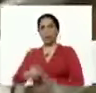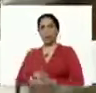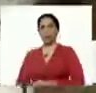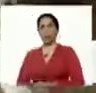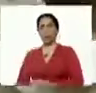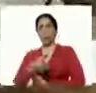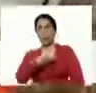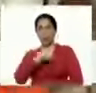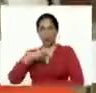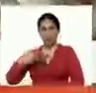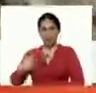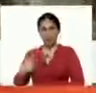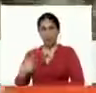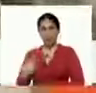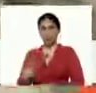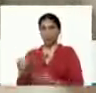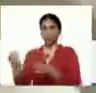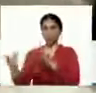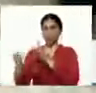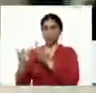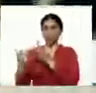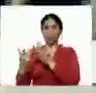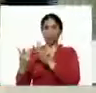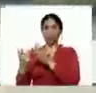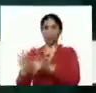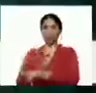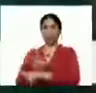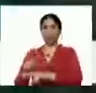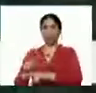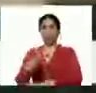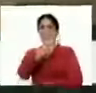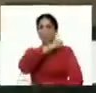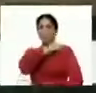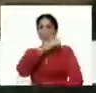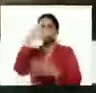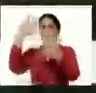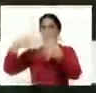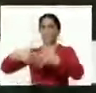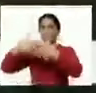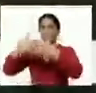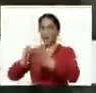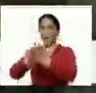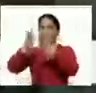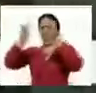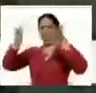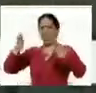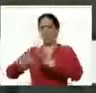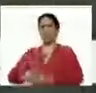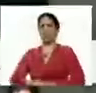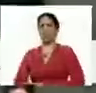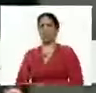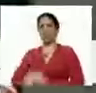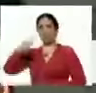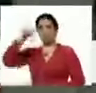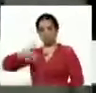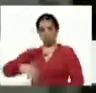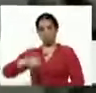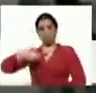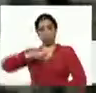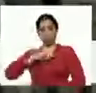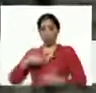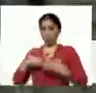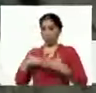Quiero darle la palabra brevemente al propietario de este complejo industrial que hoy estamos